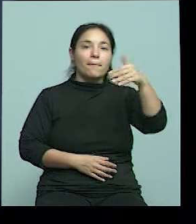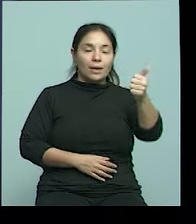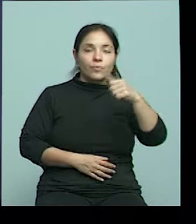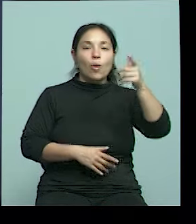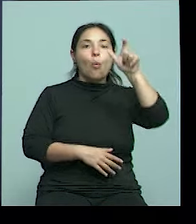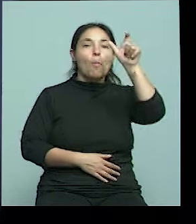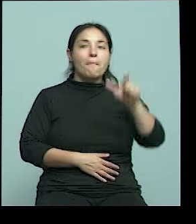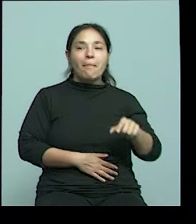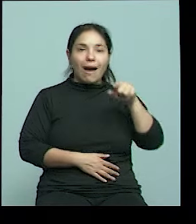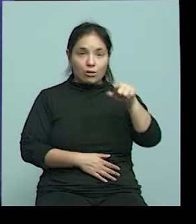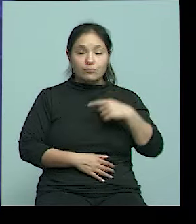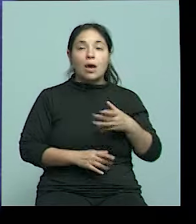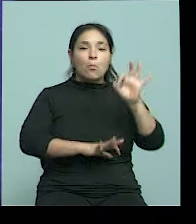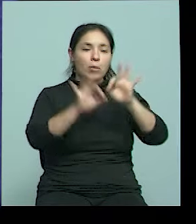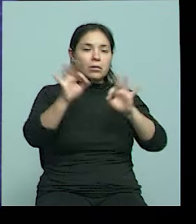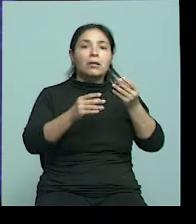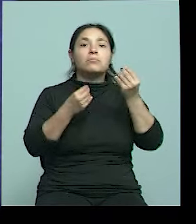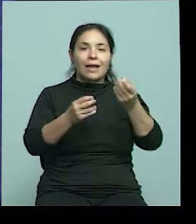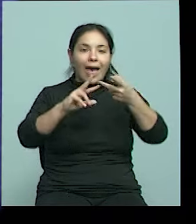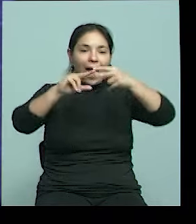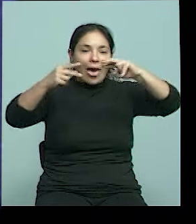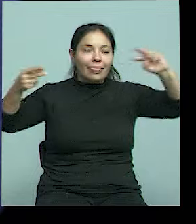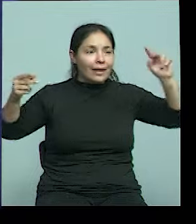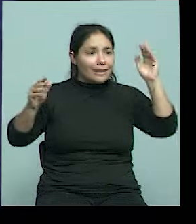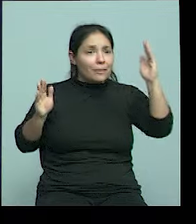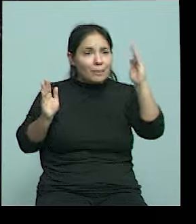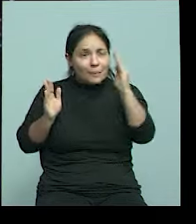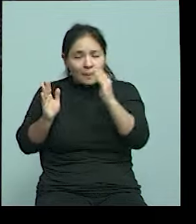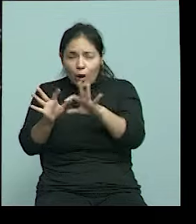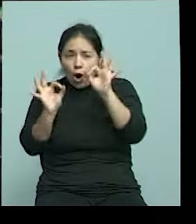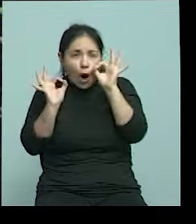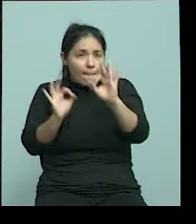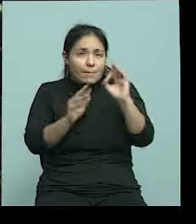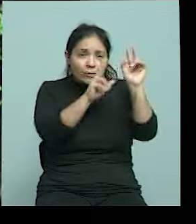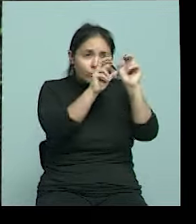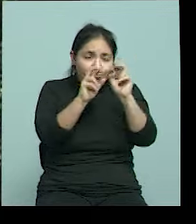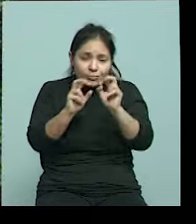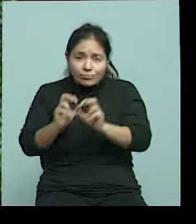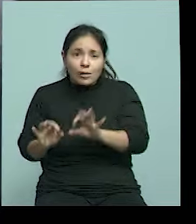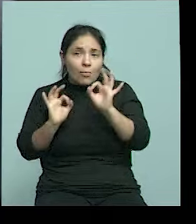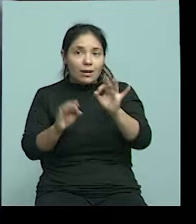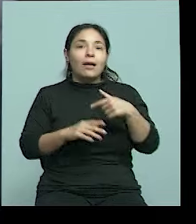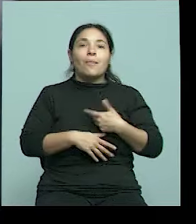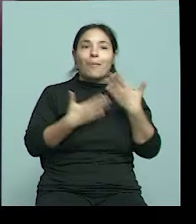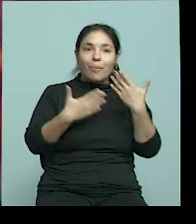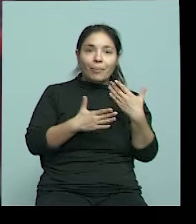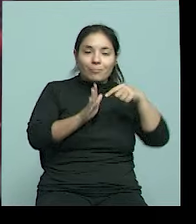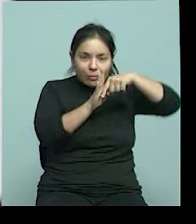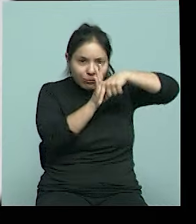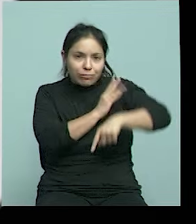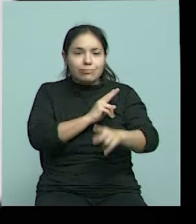pudo secuenciar todo el ADN. Y que a partir de ahí, entonces, se fue ampliando todas las posibilidades de estudio